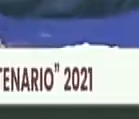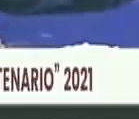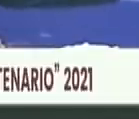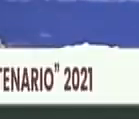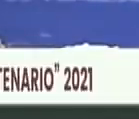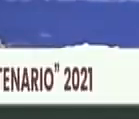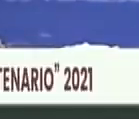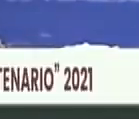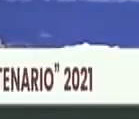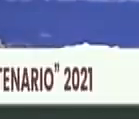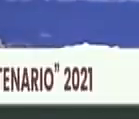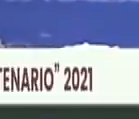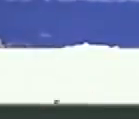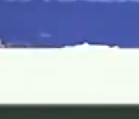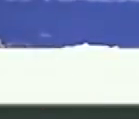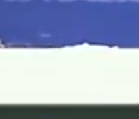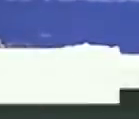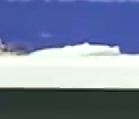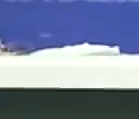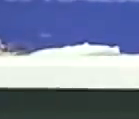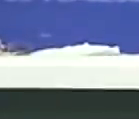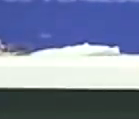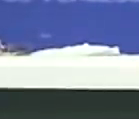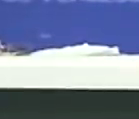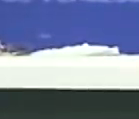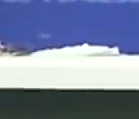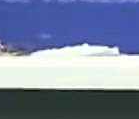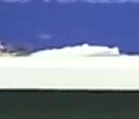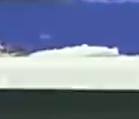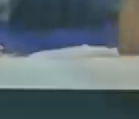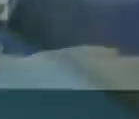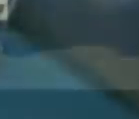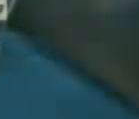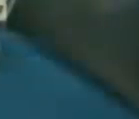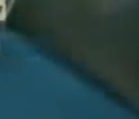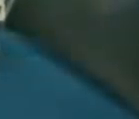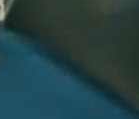venceremos muchas gracias que Dios los bendiga pues música